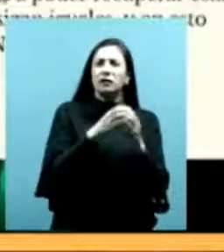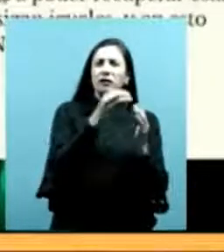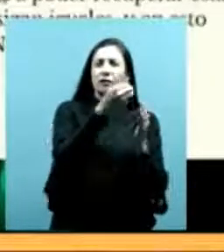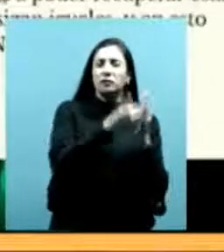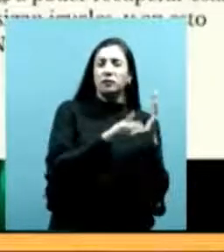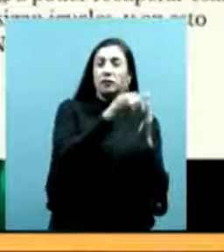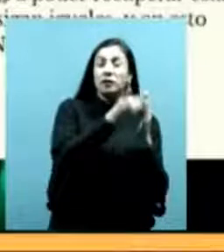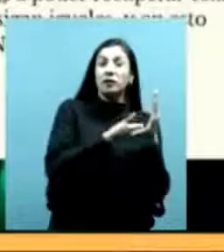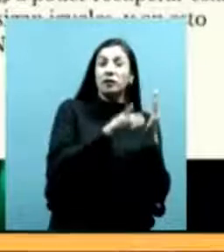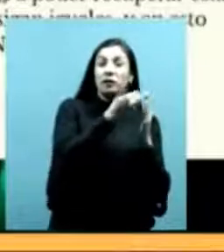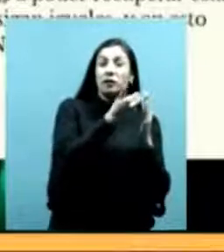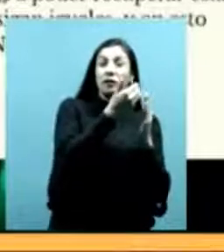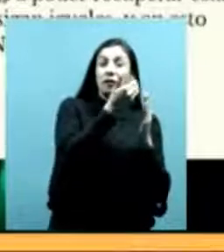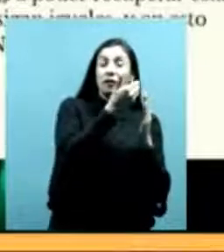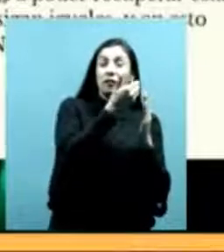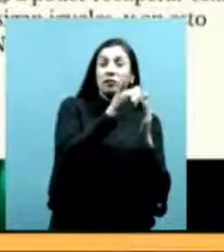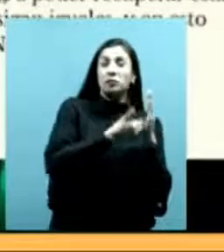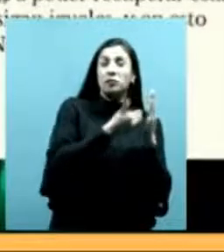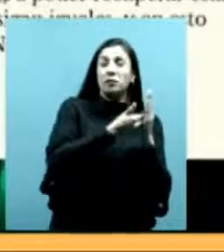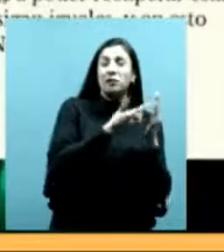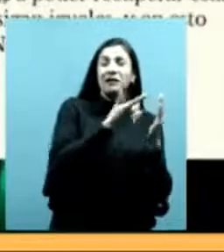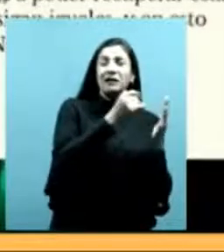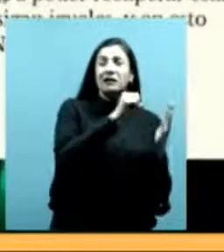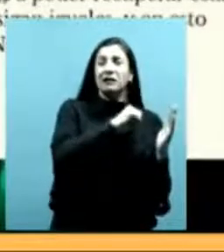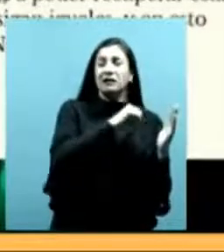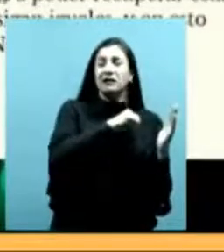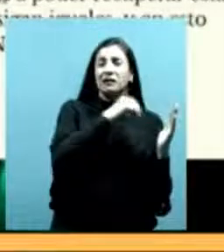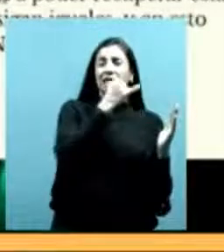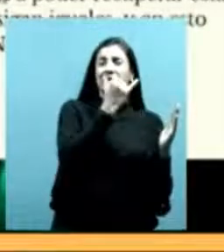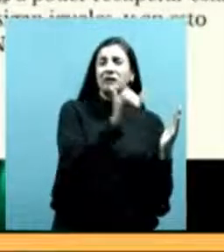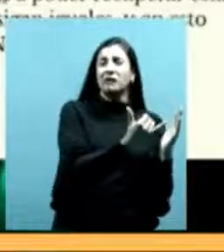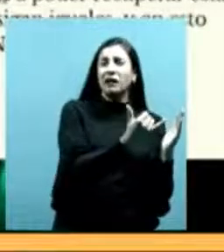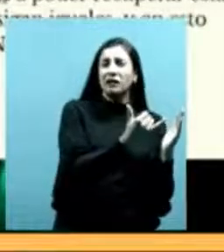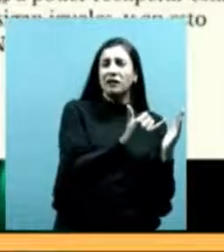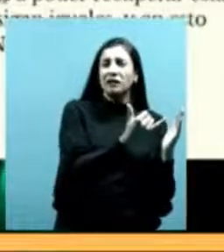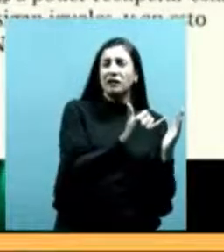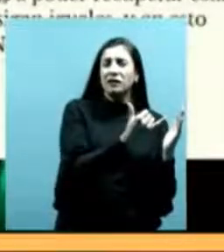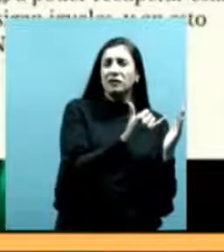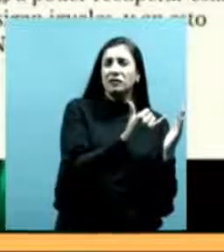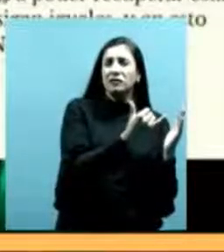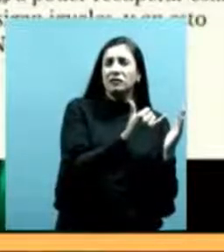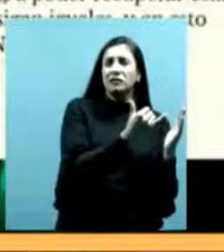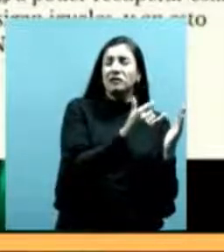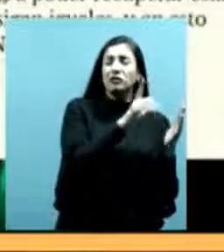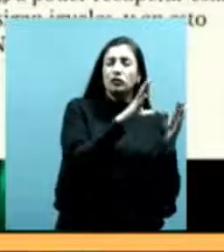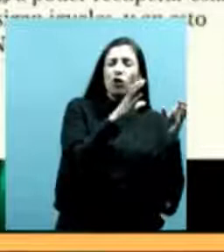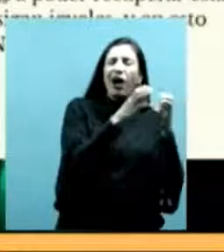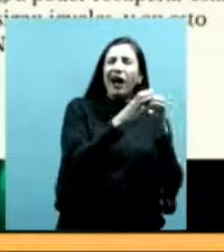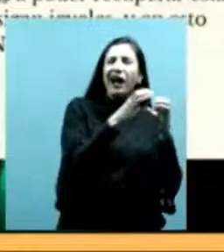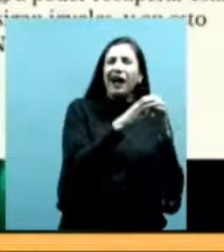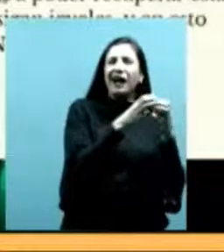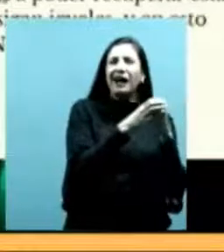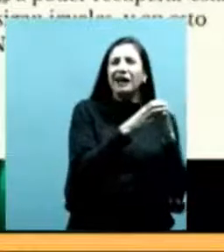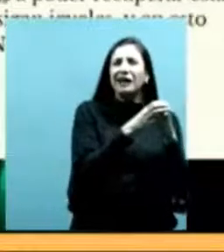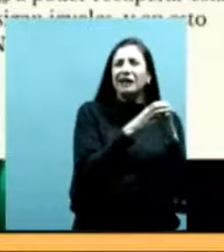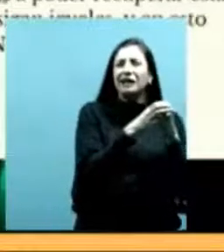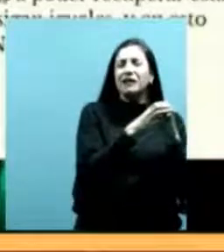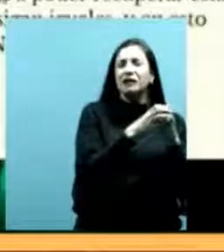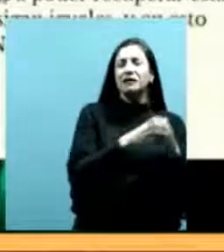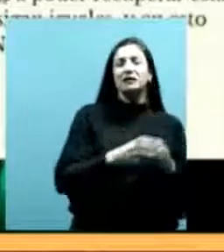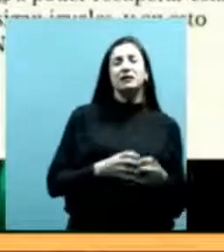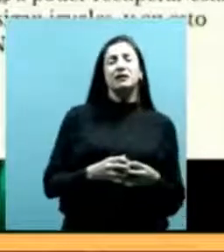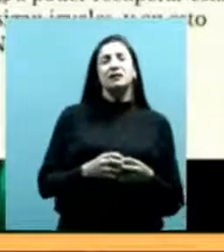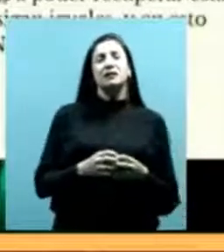los irasmapuchos. Lo que me interesa mostrar es esta asociación con el despojo también en